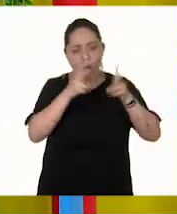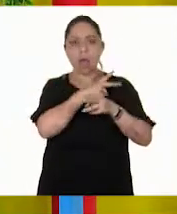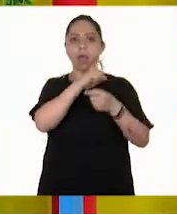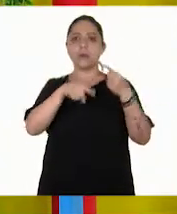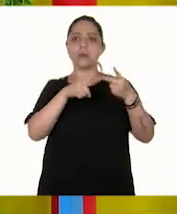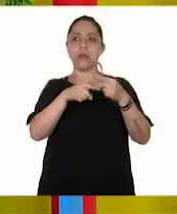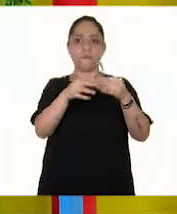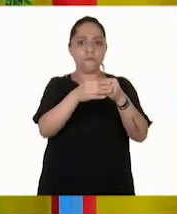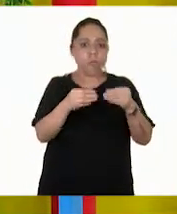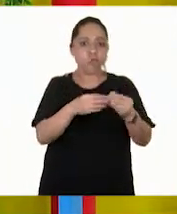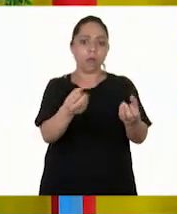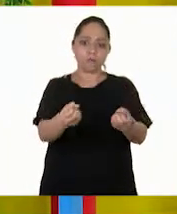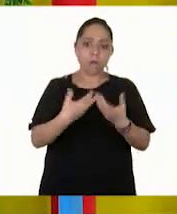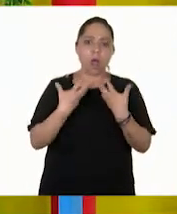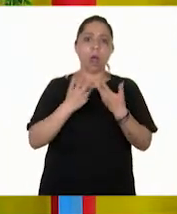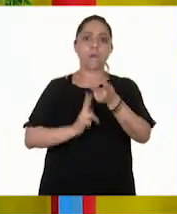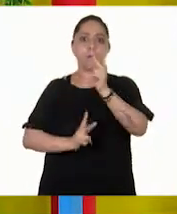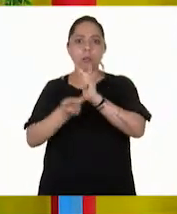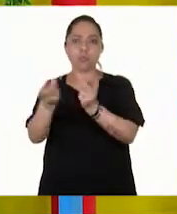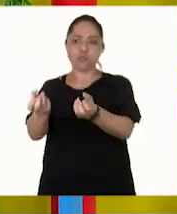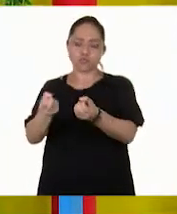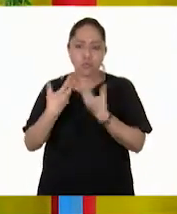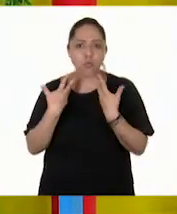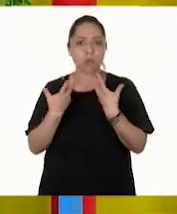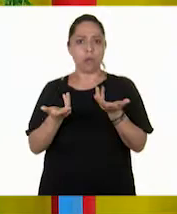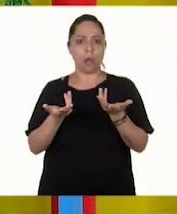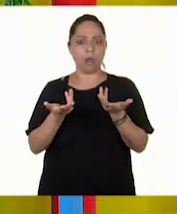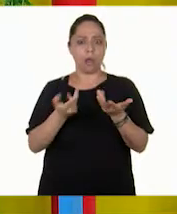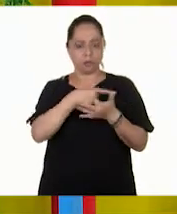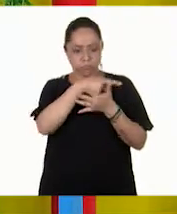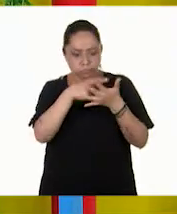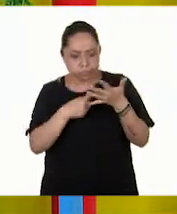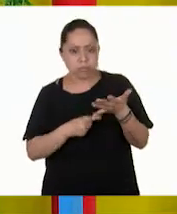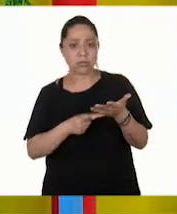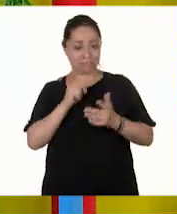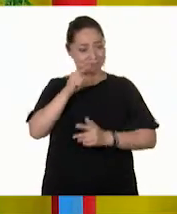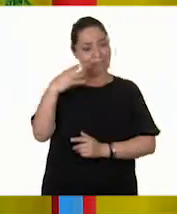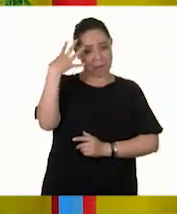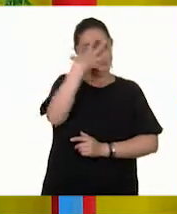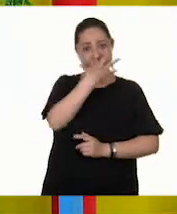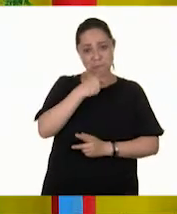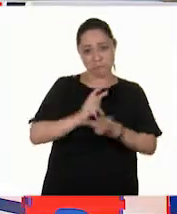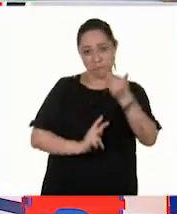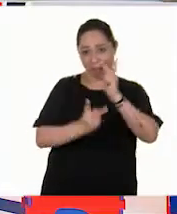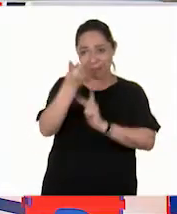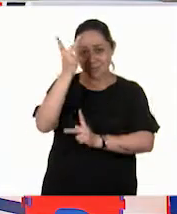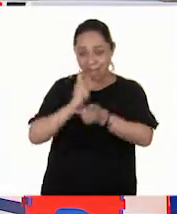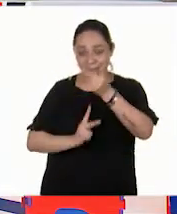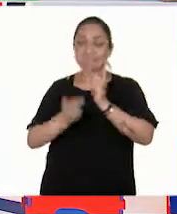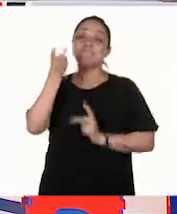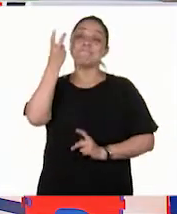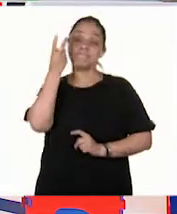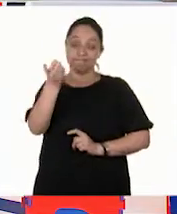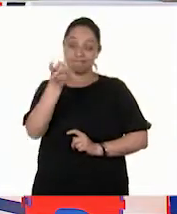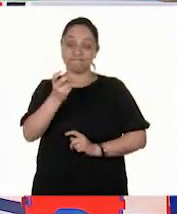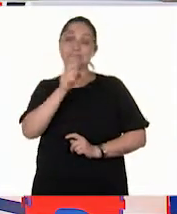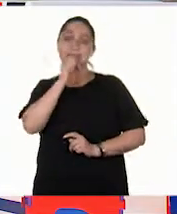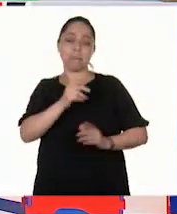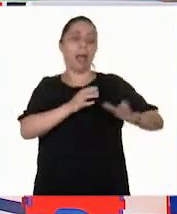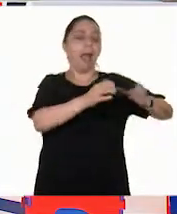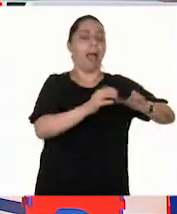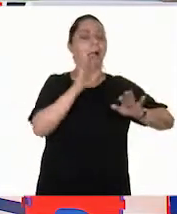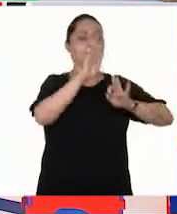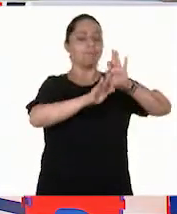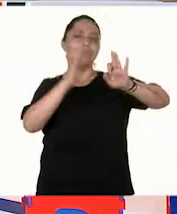la fruta y las verduras que comemos, y bueno, también se ven muy bonitas. Aparte de que sirven de adorno, pero precisamente